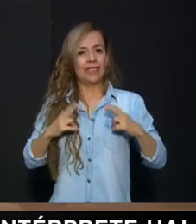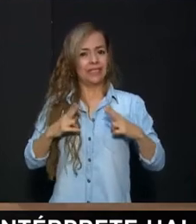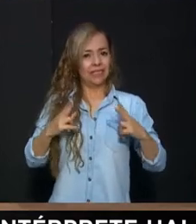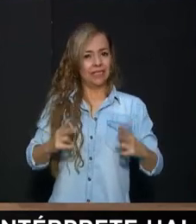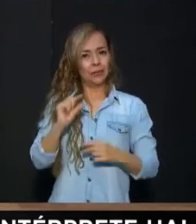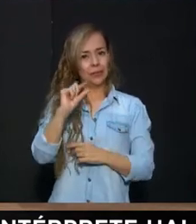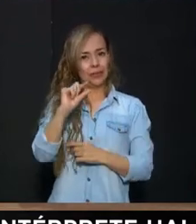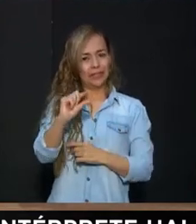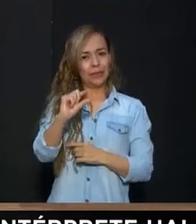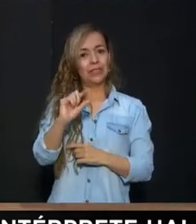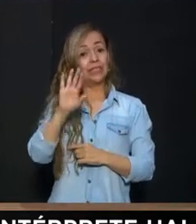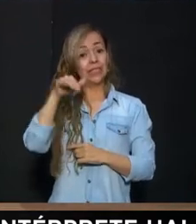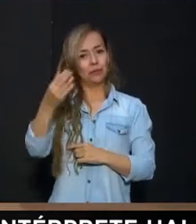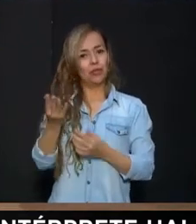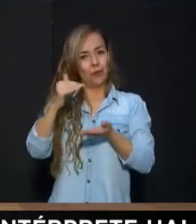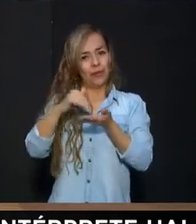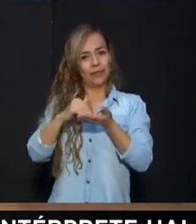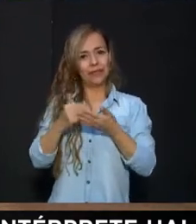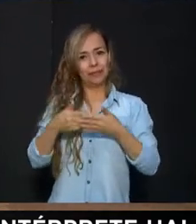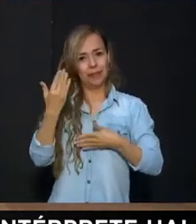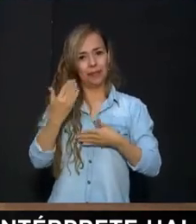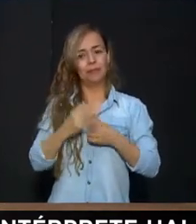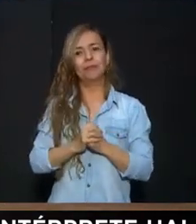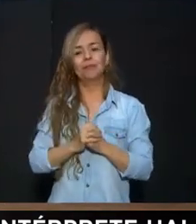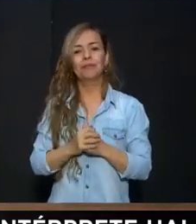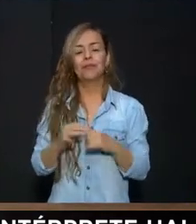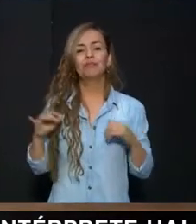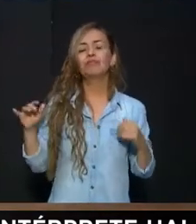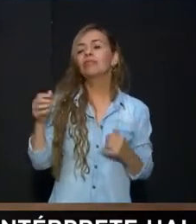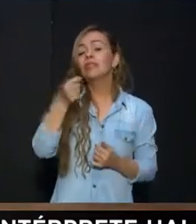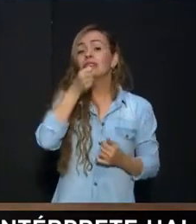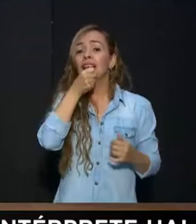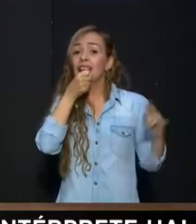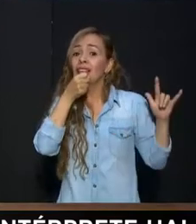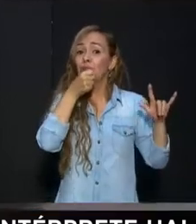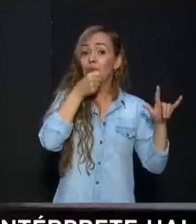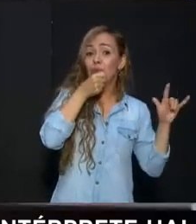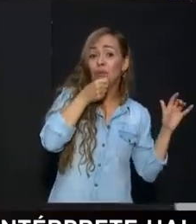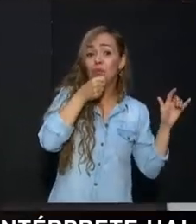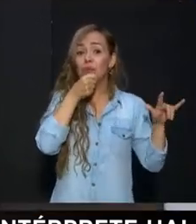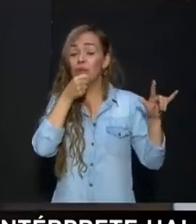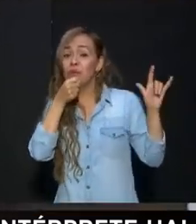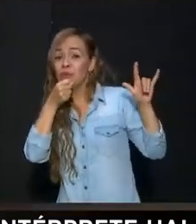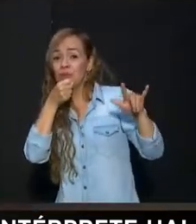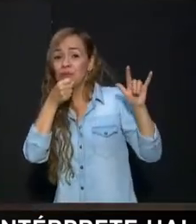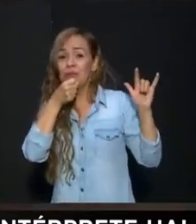felices Cada bloque De nuestro programa Muy bien Un poquito De volumen a la pista Para que la escuchemos